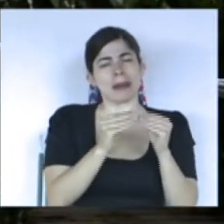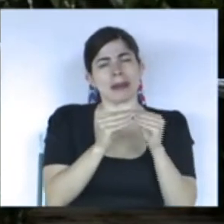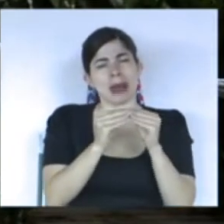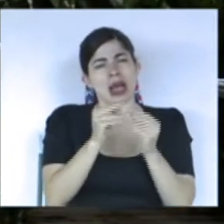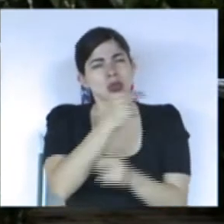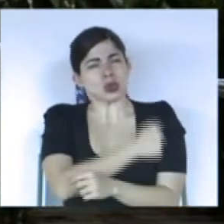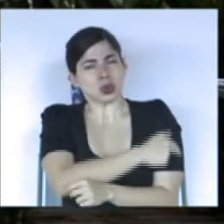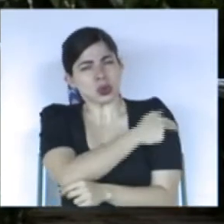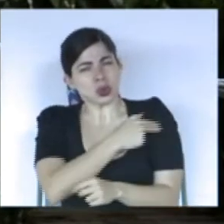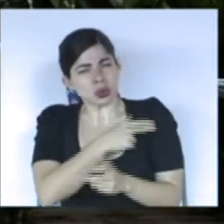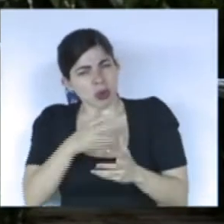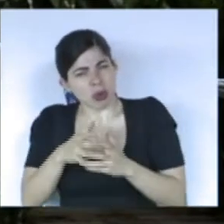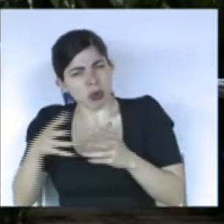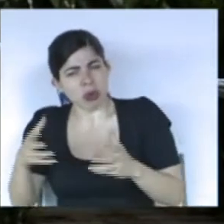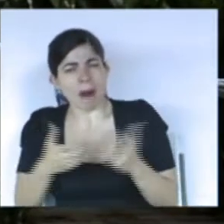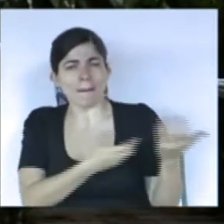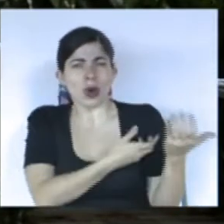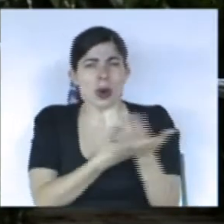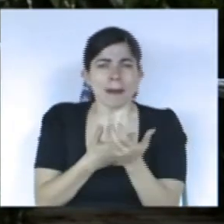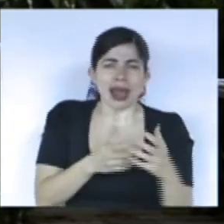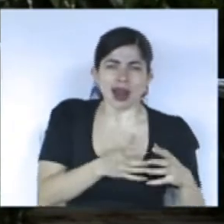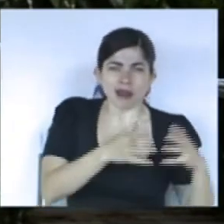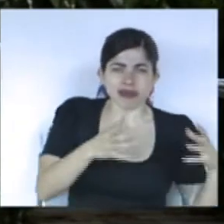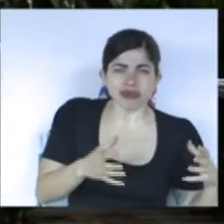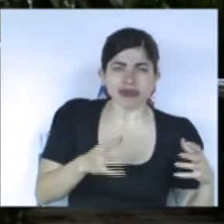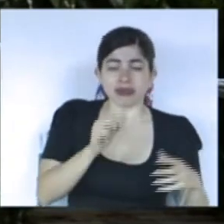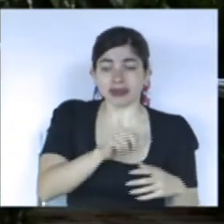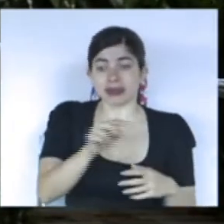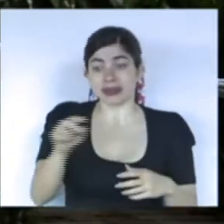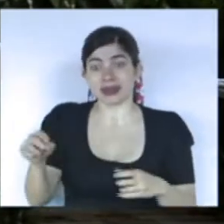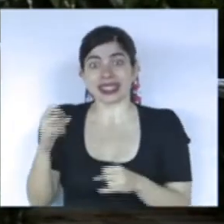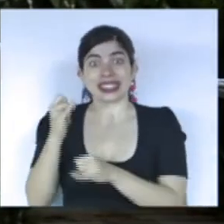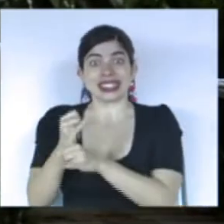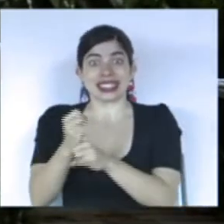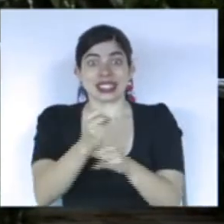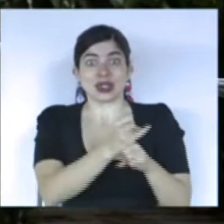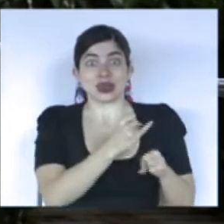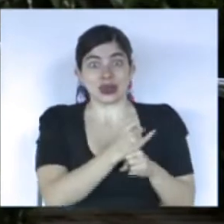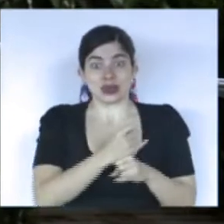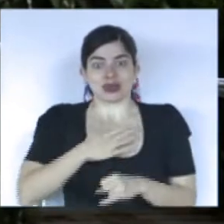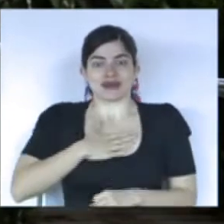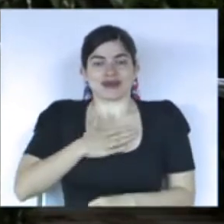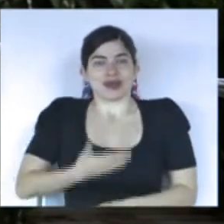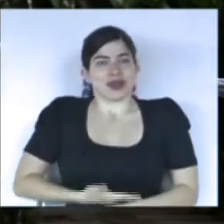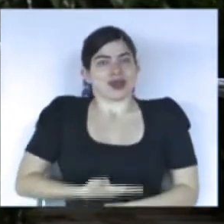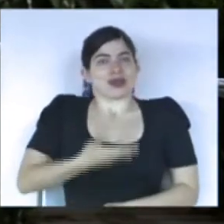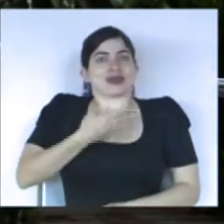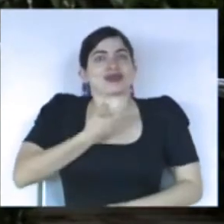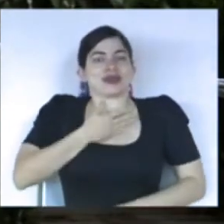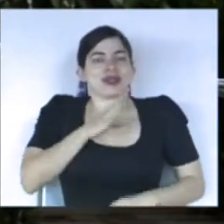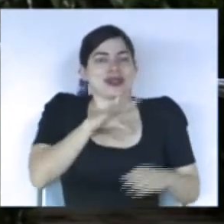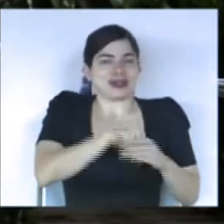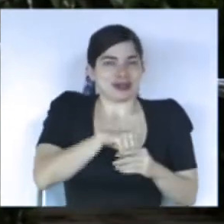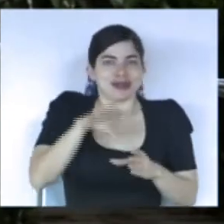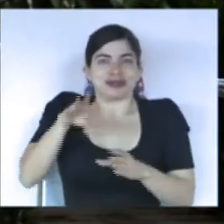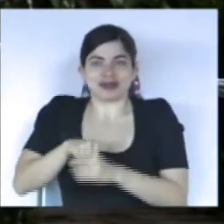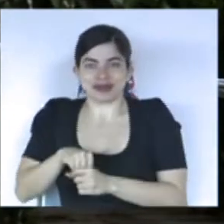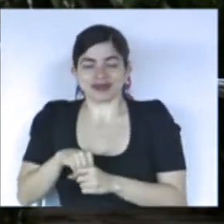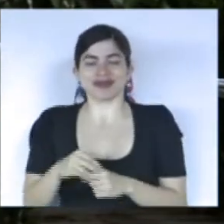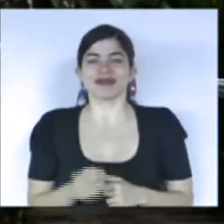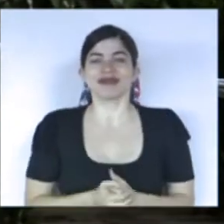cruzrojistas, bomberos, ambas instituciones de las cuales me enorgullece haber pertenecido.